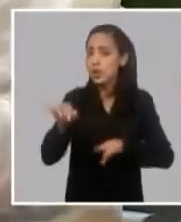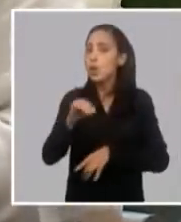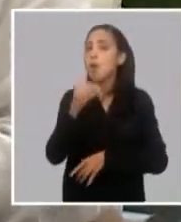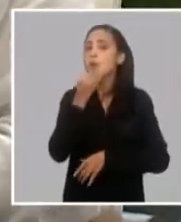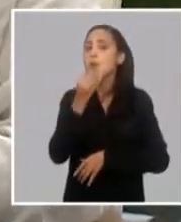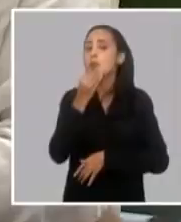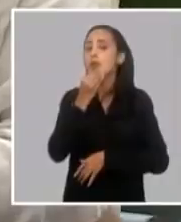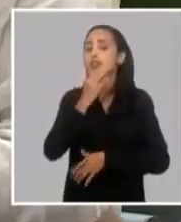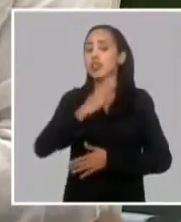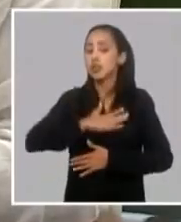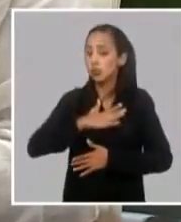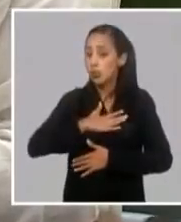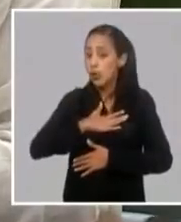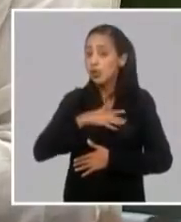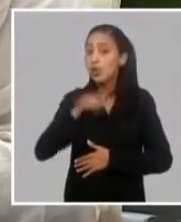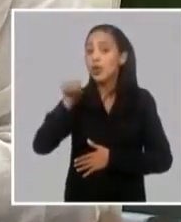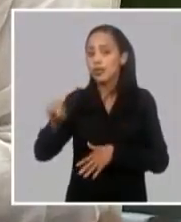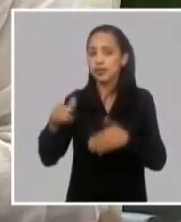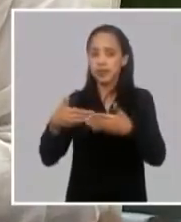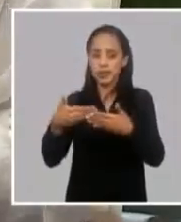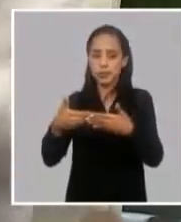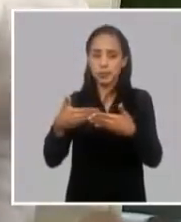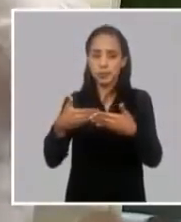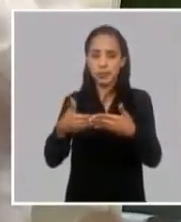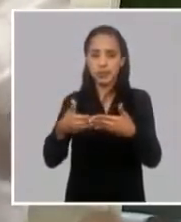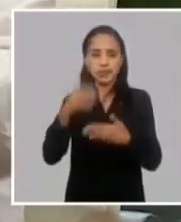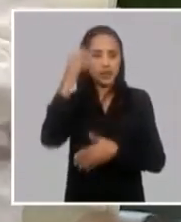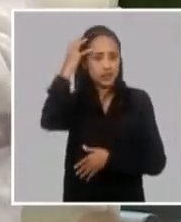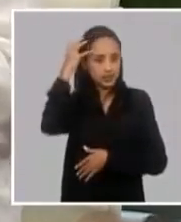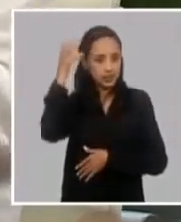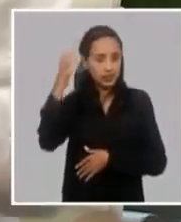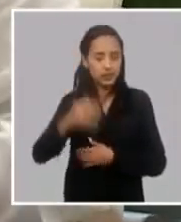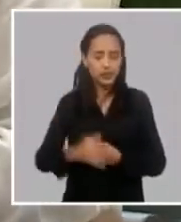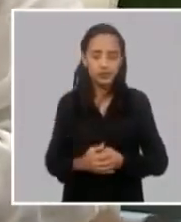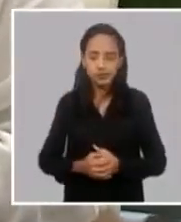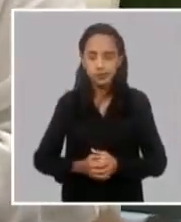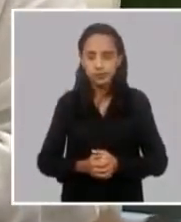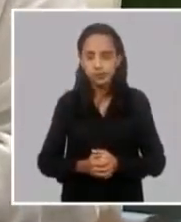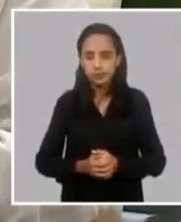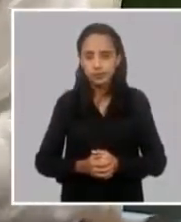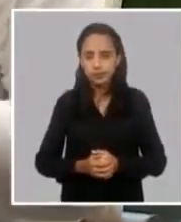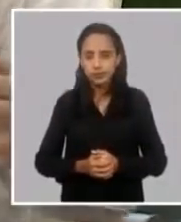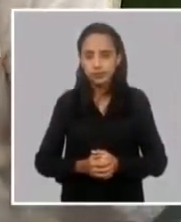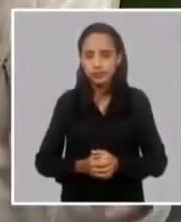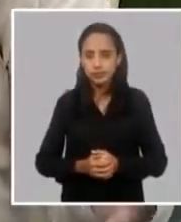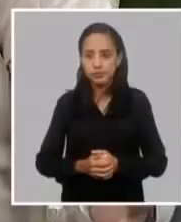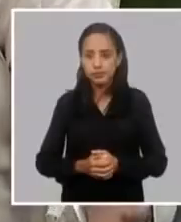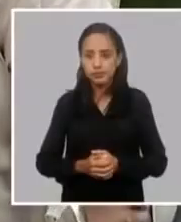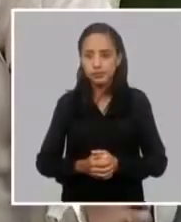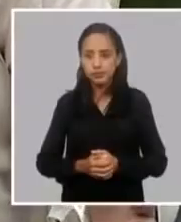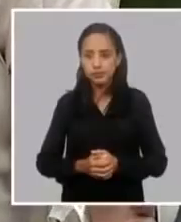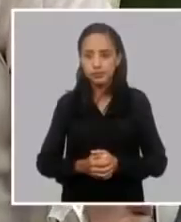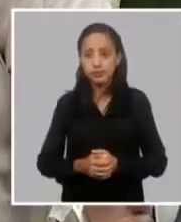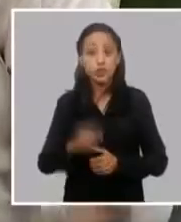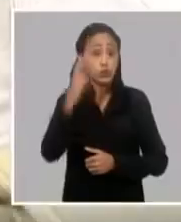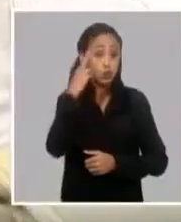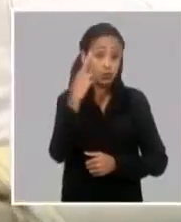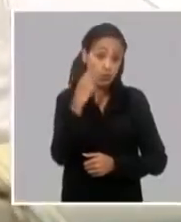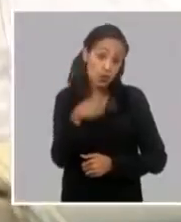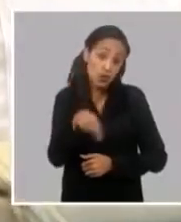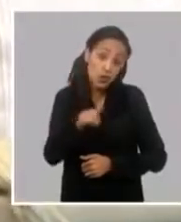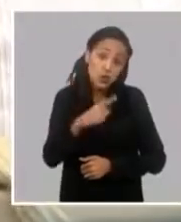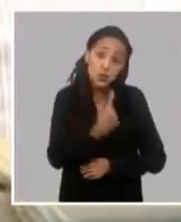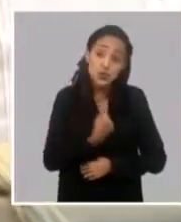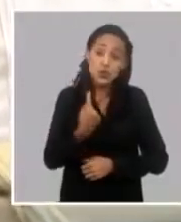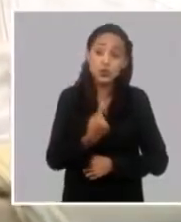dueño de micro pequeñas y medianas empresas estatales que es un canal acuérdate que nosotros en estas cosas estamos innovando también es